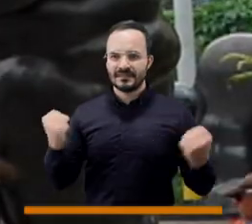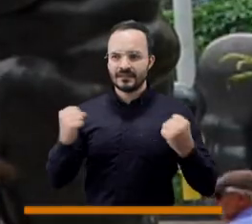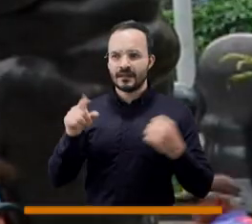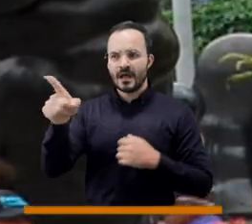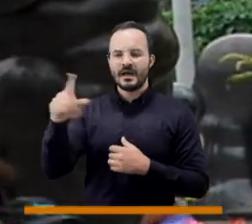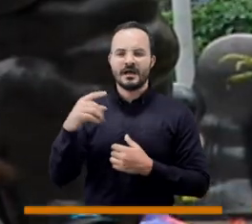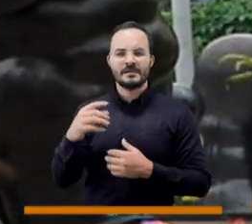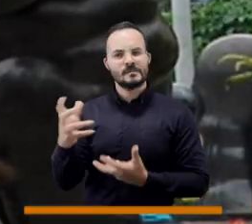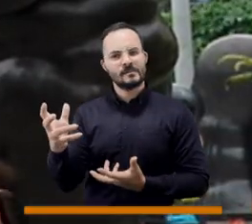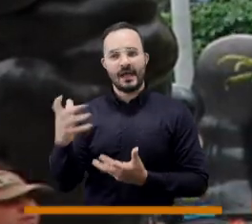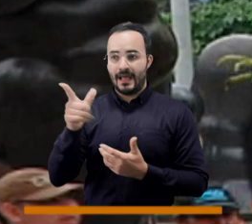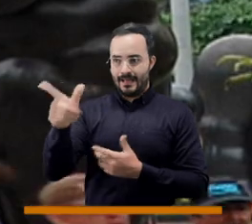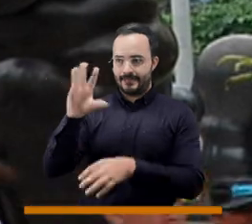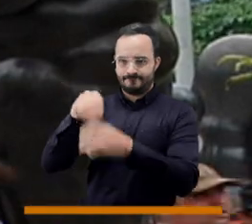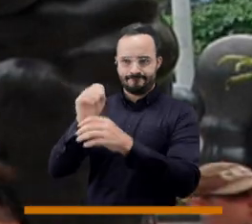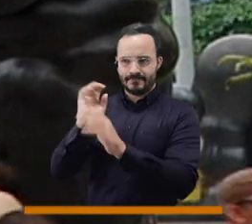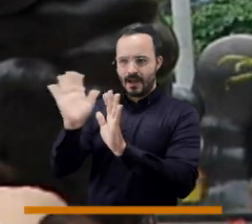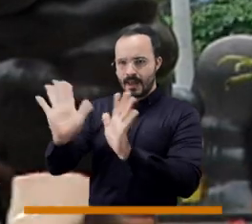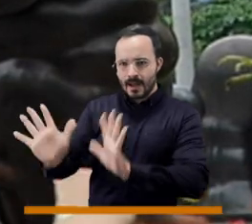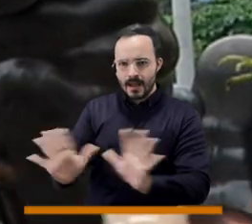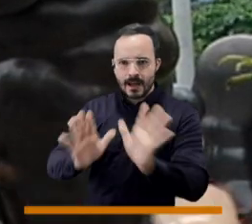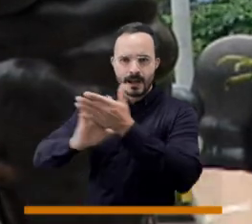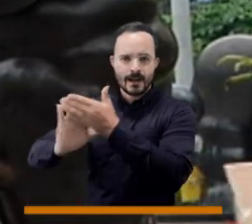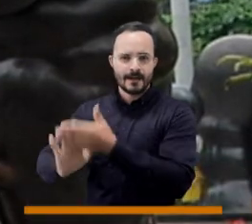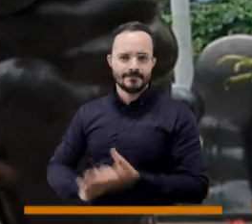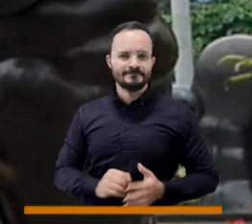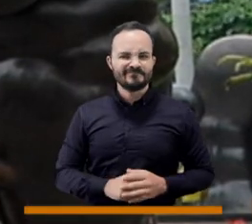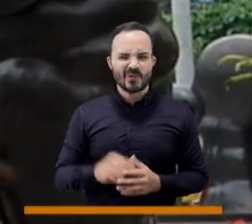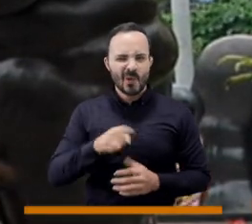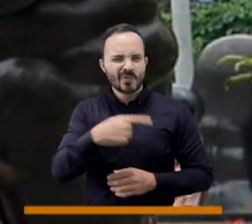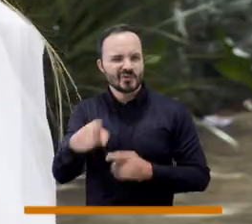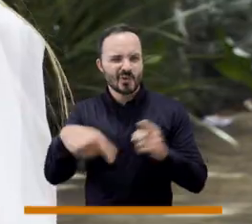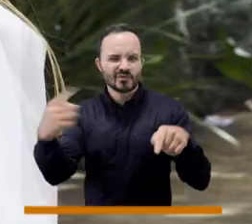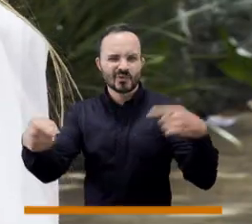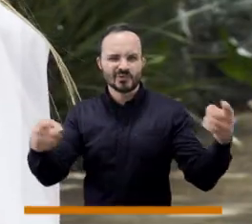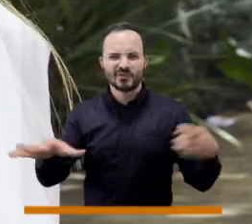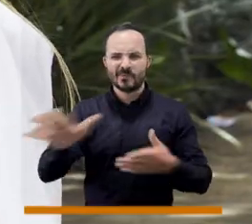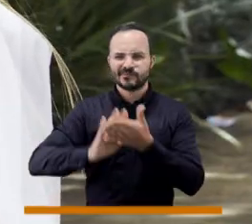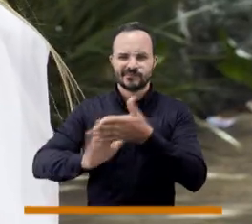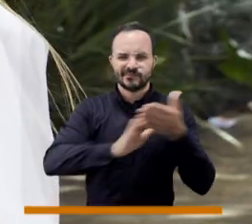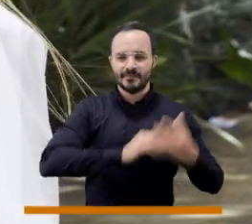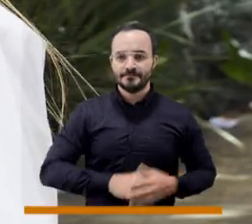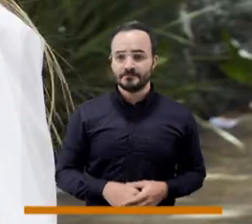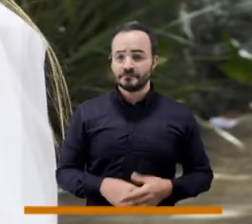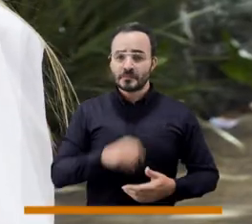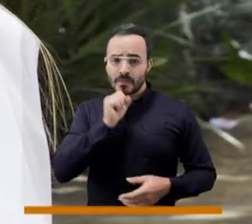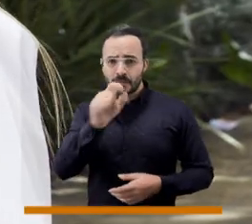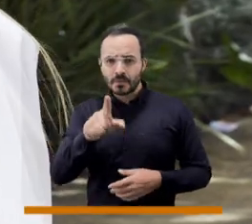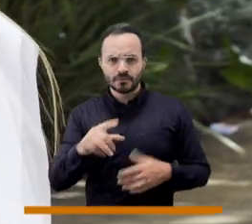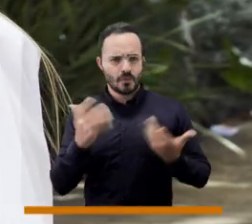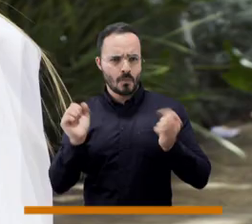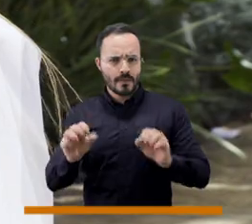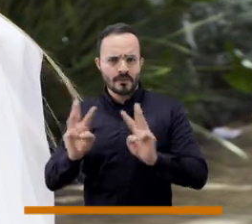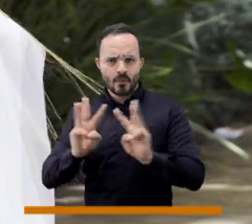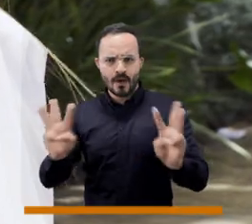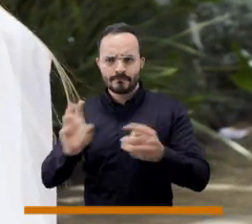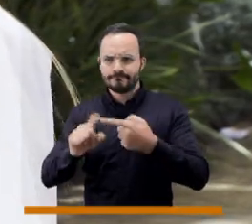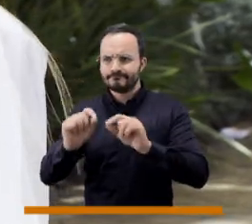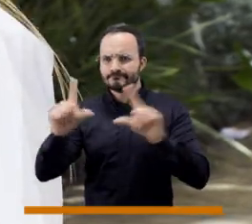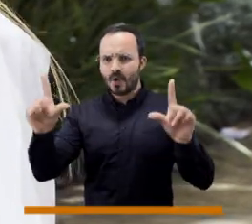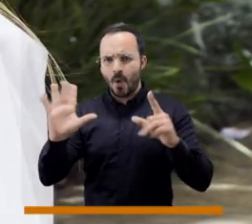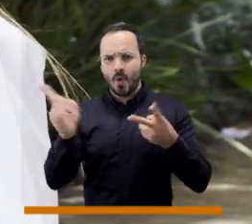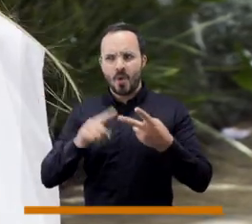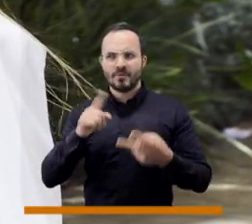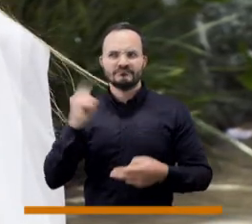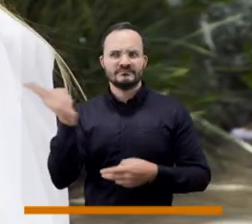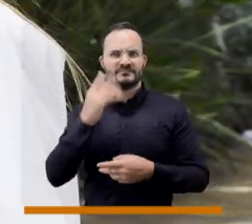entre muchas otras esculturas de la ciudad. ¿Estas esculturas se pueden ver en un enlace? ¿Están georreferenciadas? ¿O